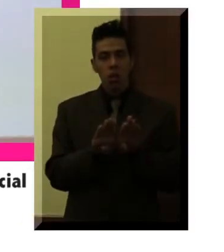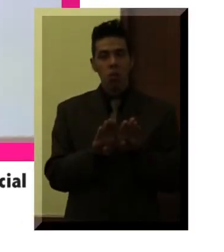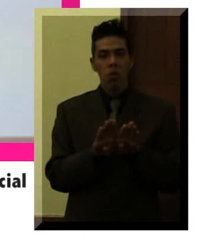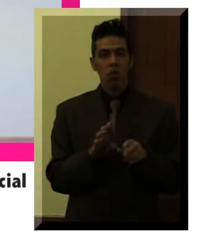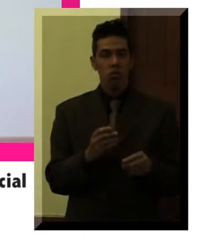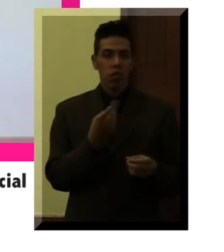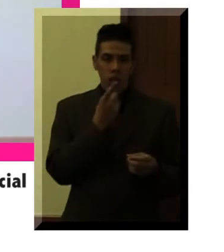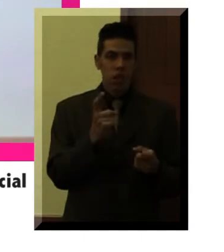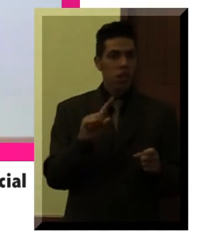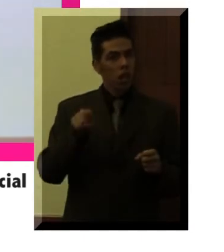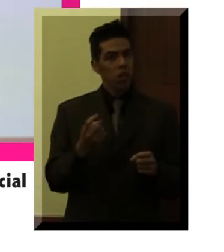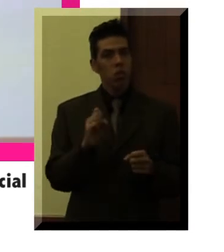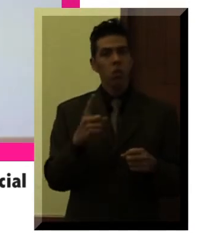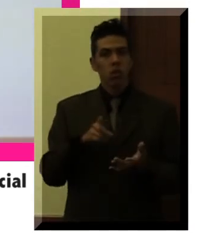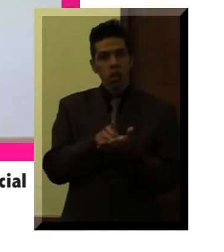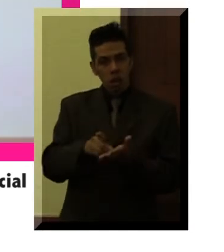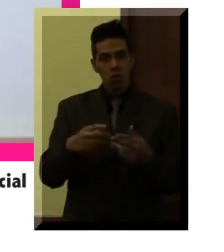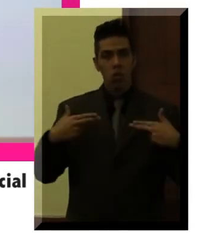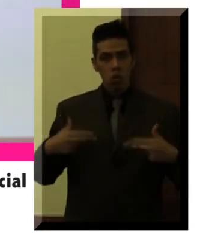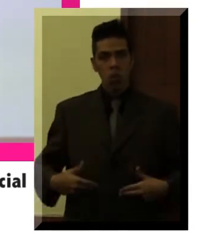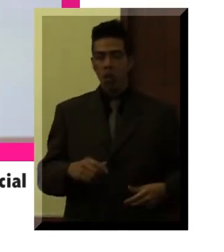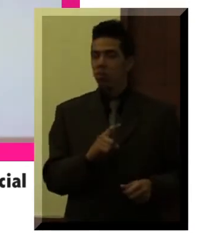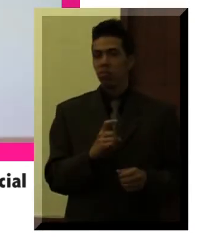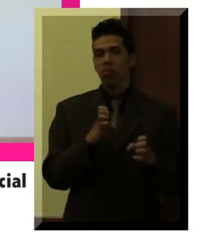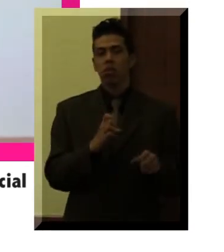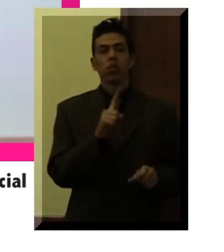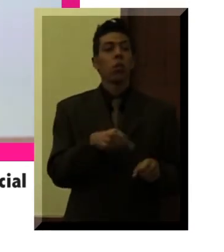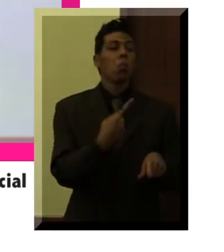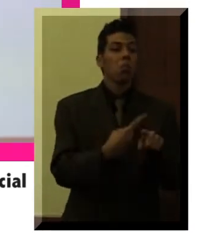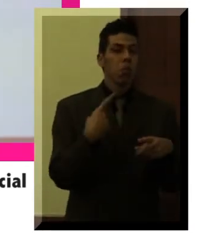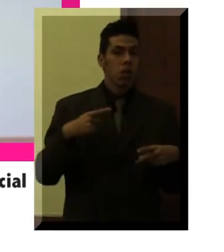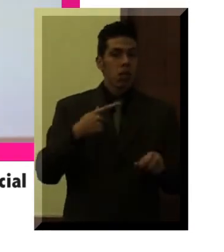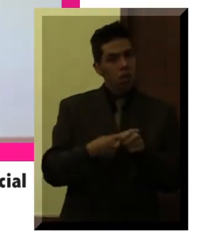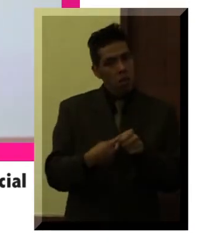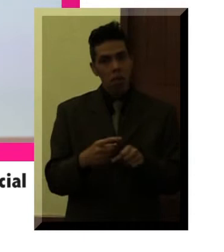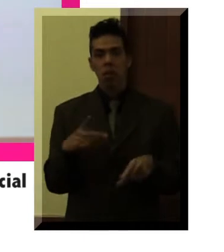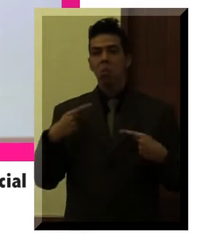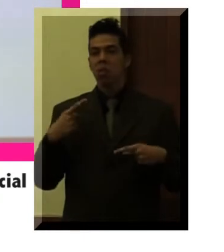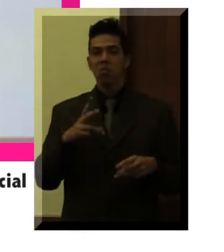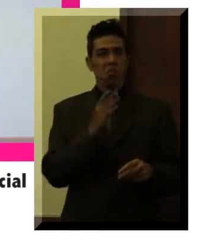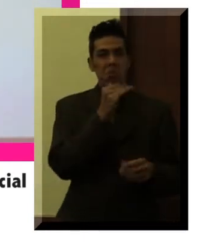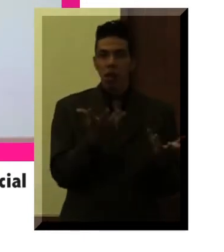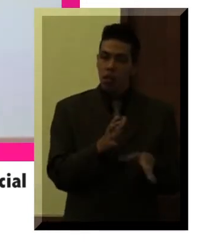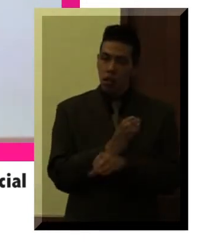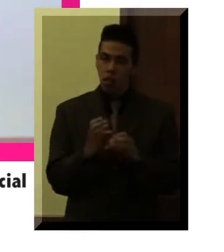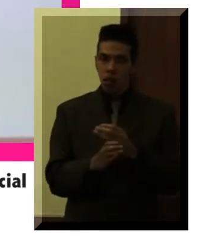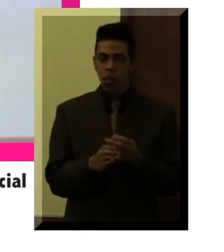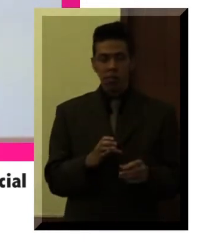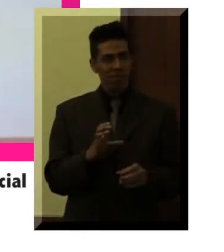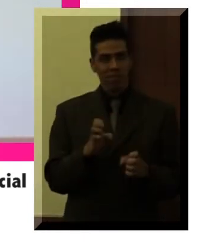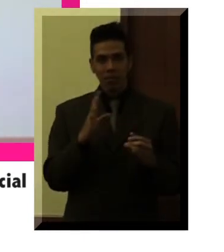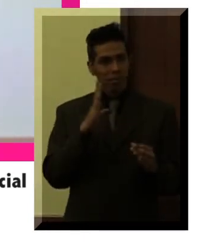aplicarlo como un derecho humano, siempre nos dicen, no, esas son las personas con trastornos, esas son las personas enfermas, esas son las personas